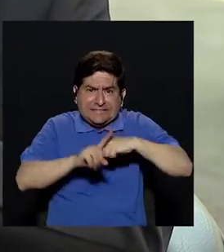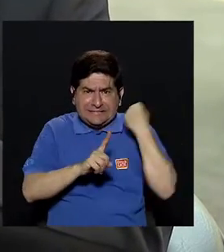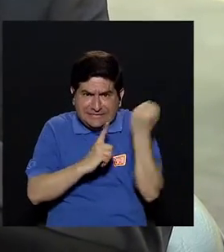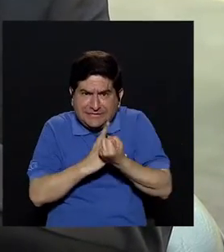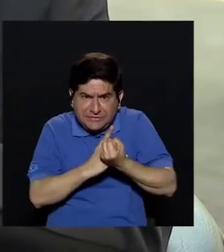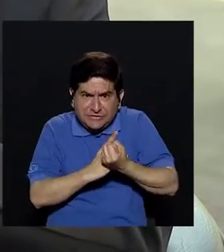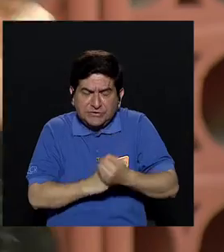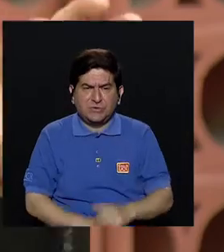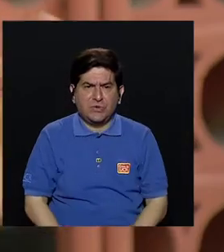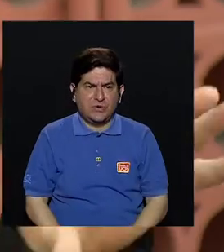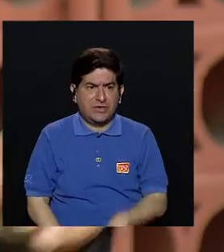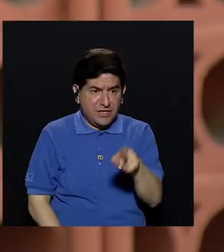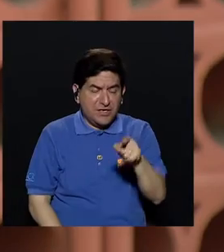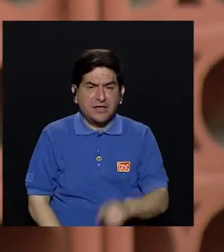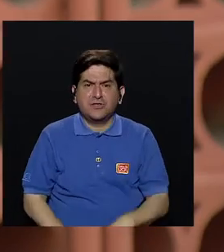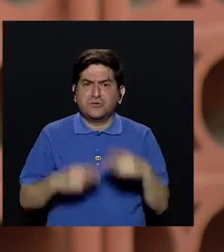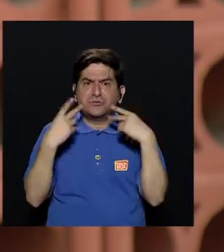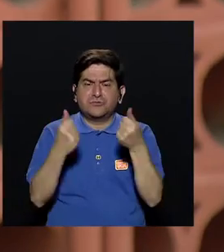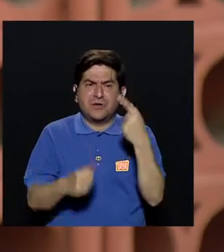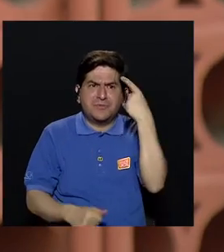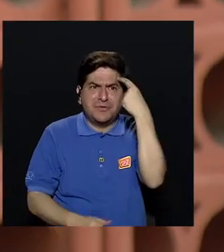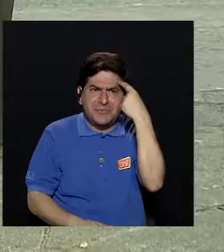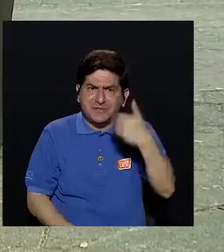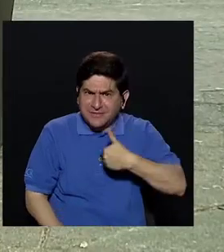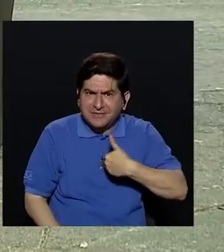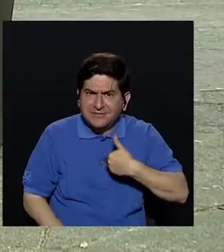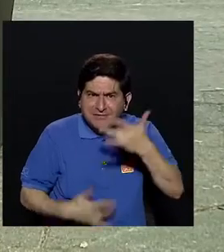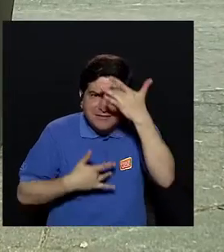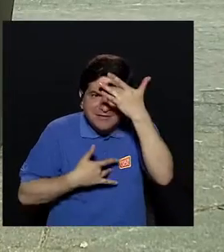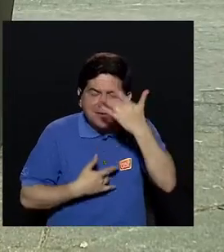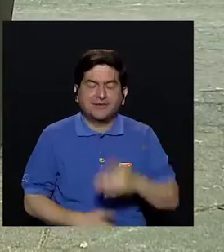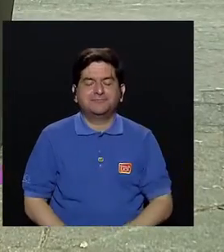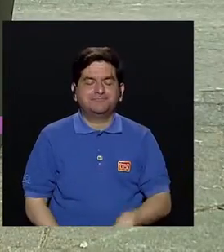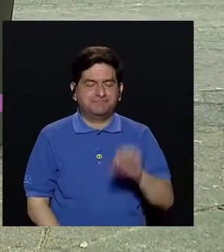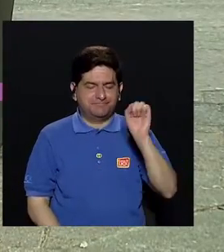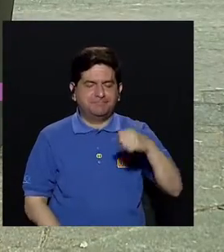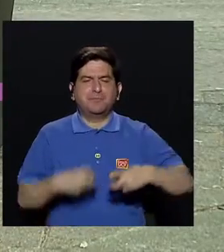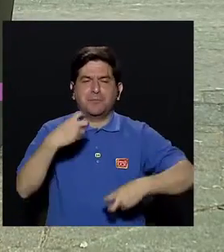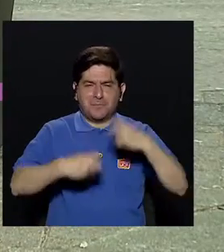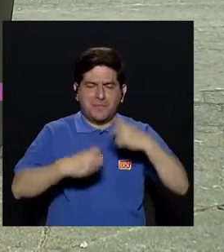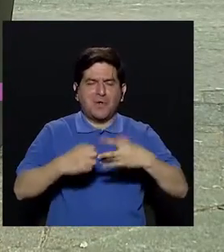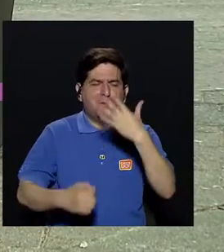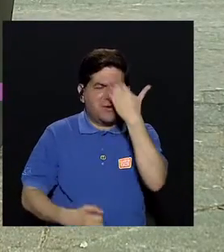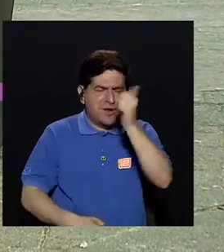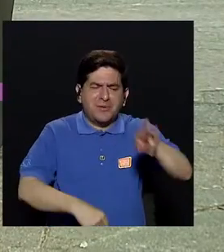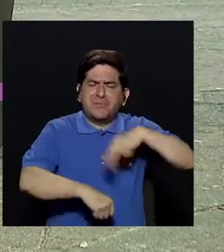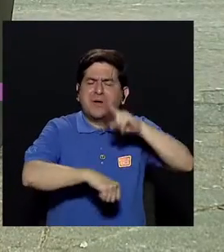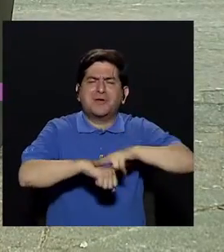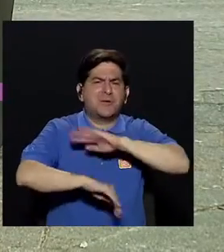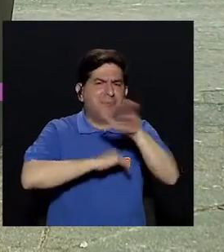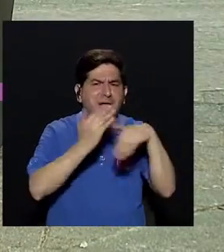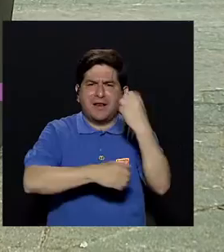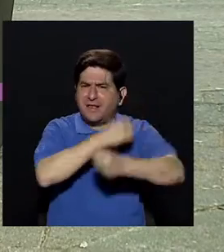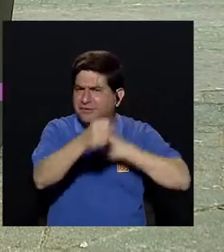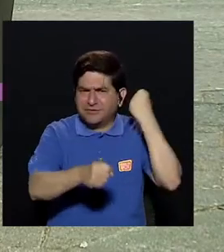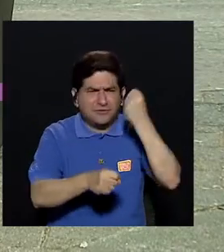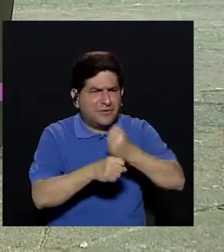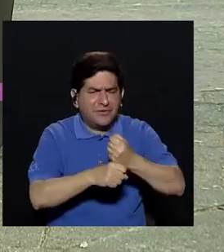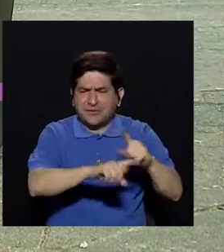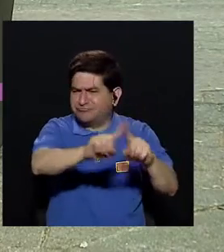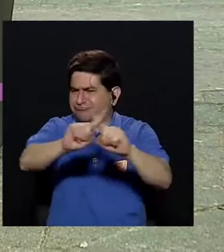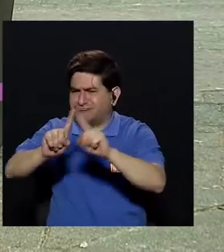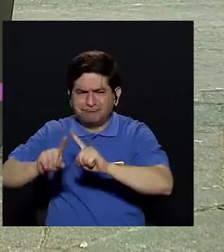eso, ¿verdad? Claro. Y lo asocian inmediatamente. Claro. Los problemas de la memoria son muy frecuentes en todas las edades